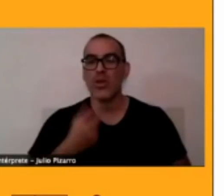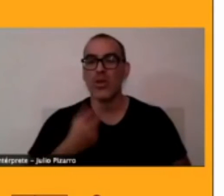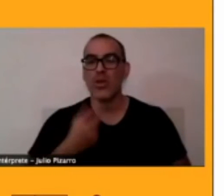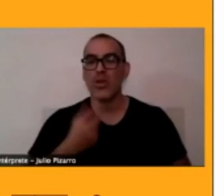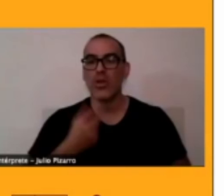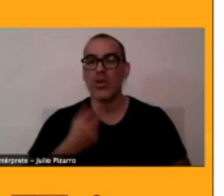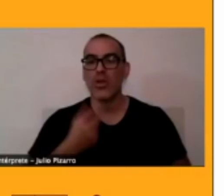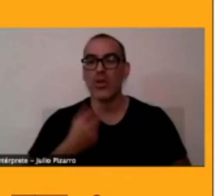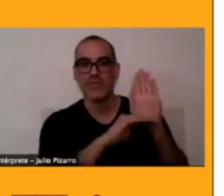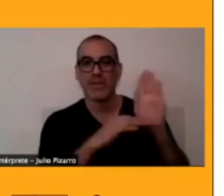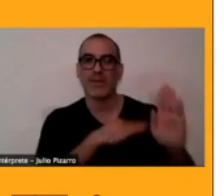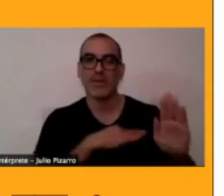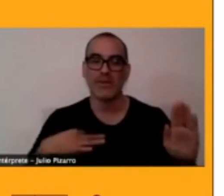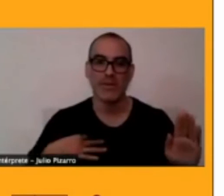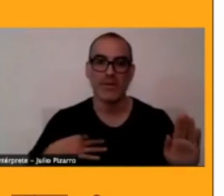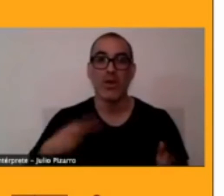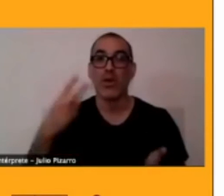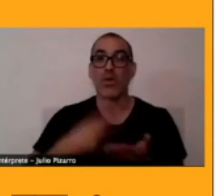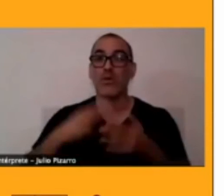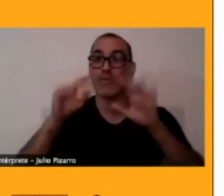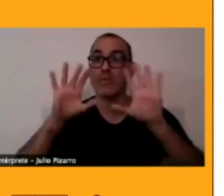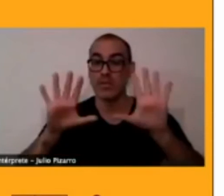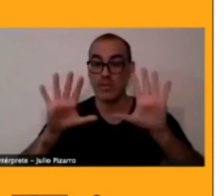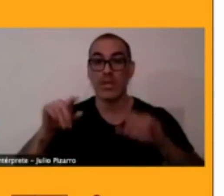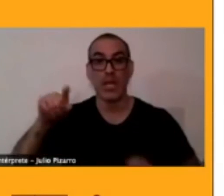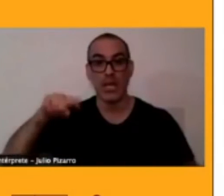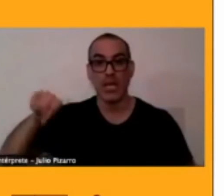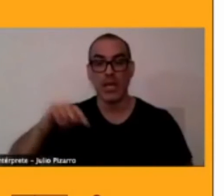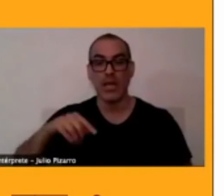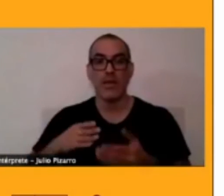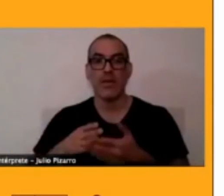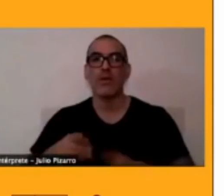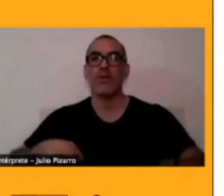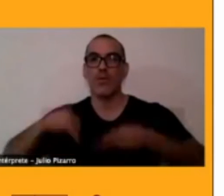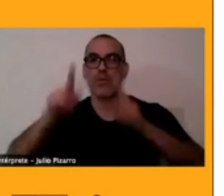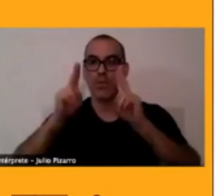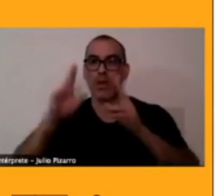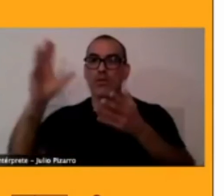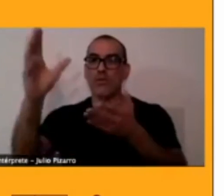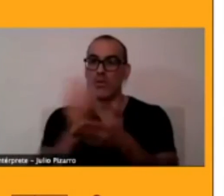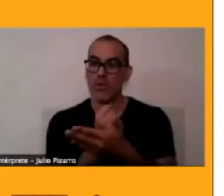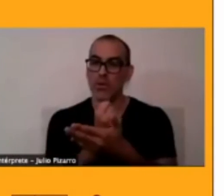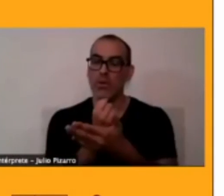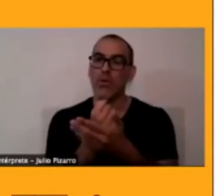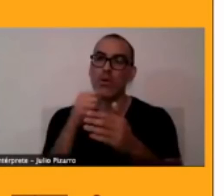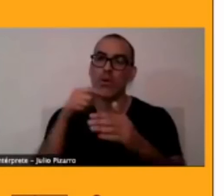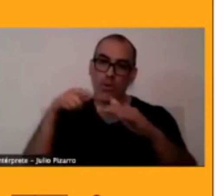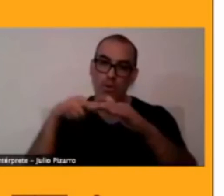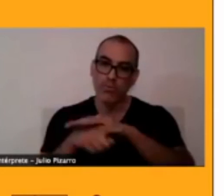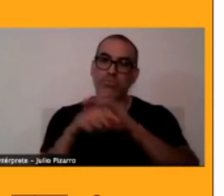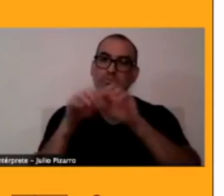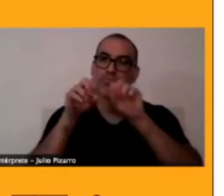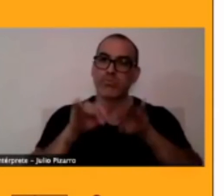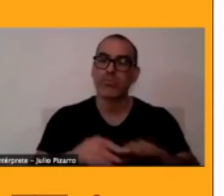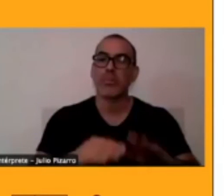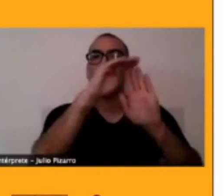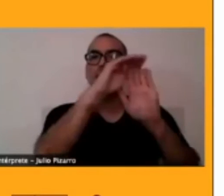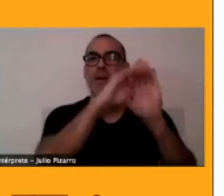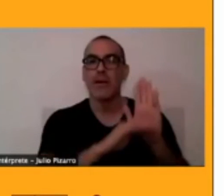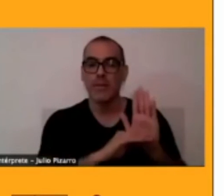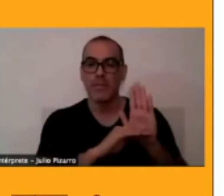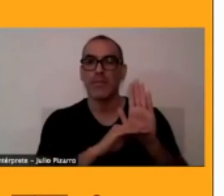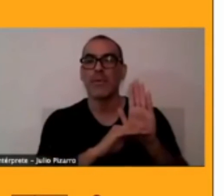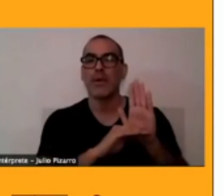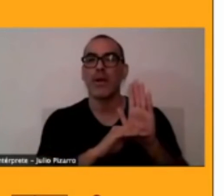del Ministerio de Educación para lograr su derecho de ingresar la lengua a los planes y programas y de a poco han ido